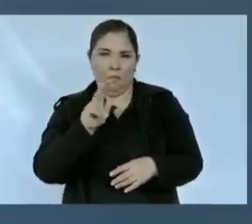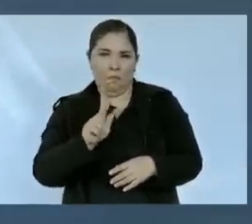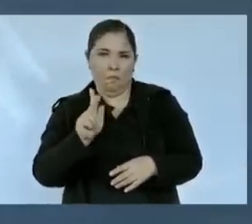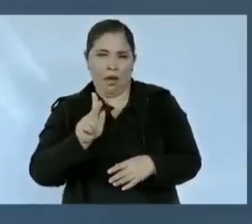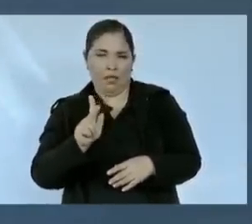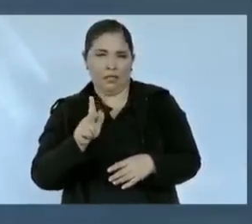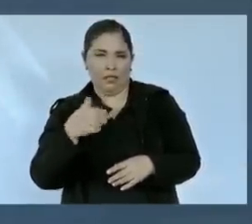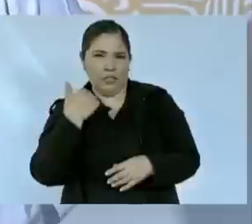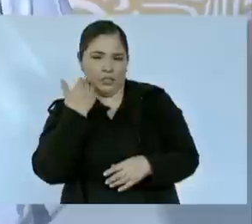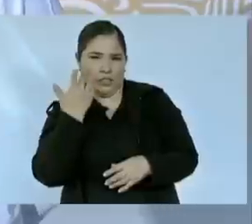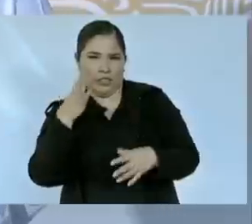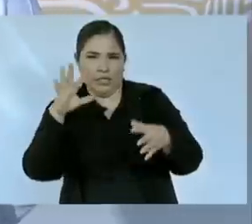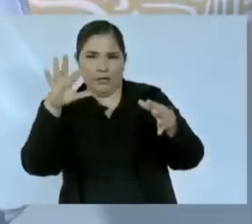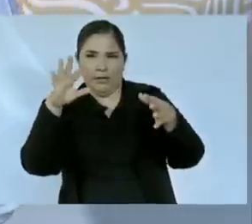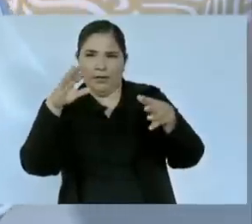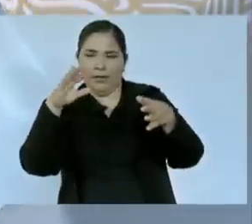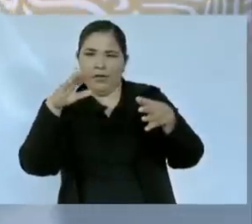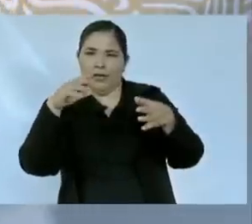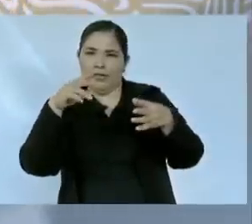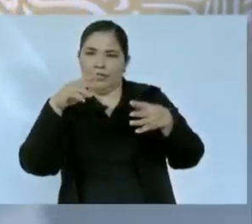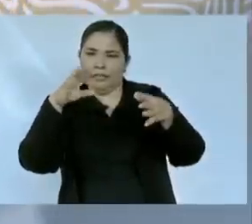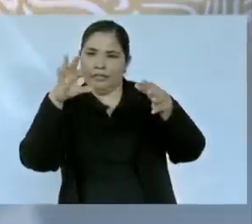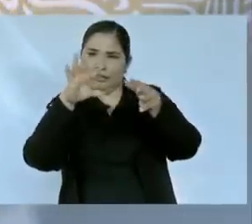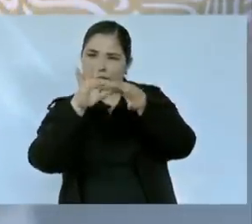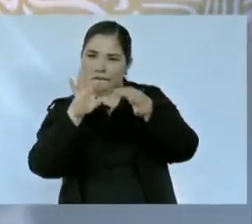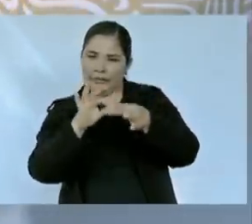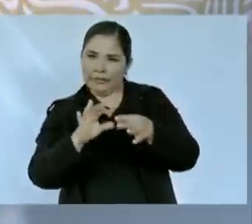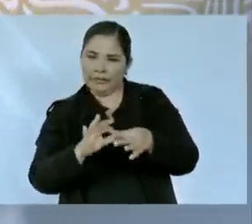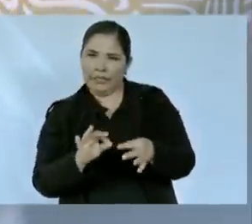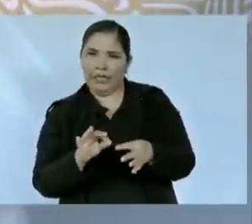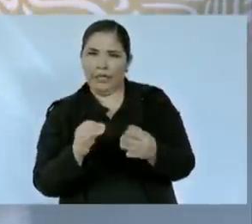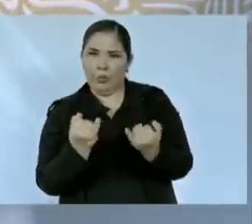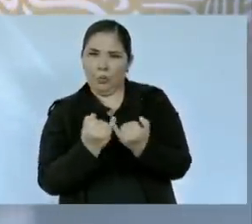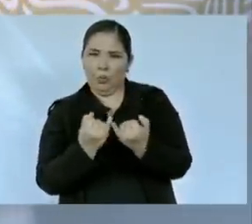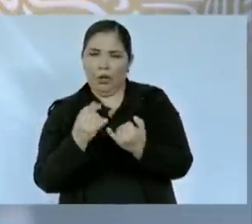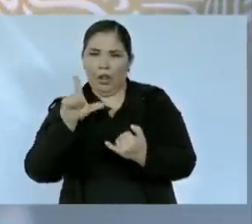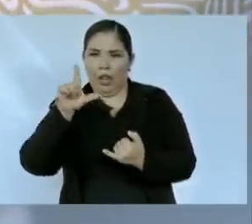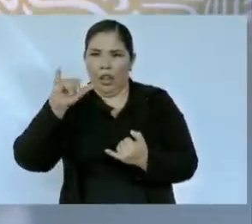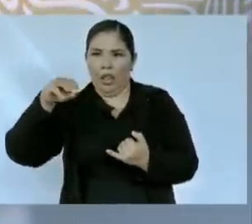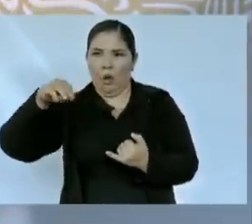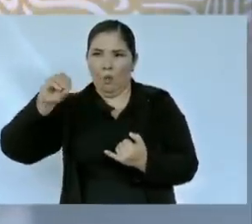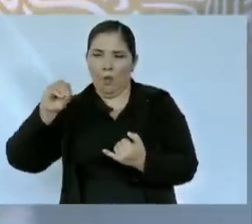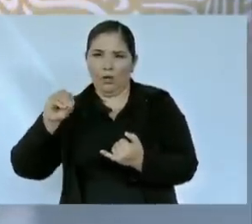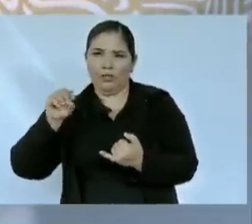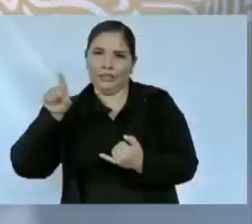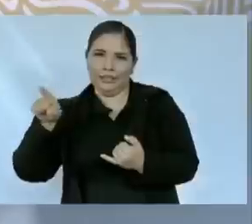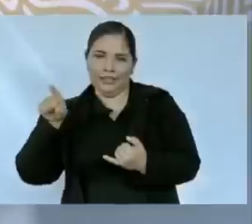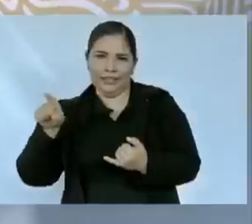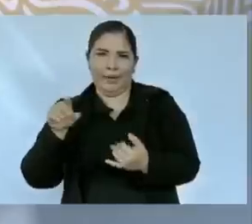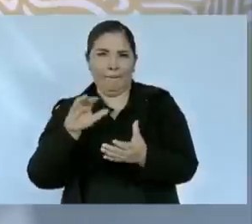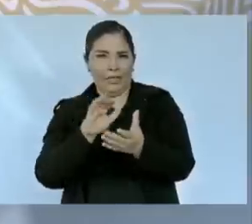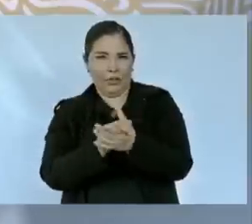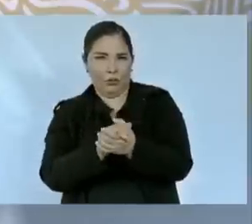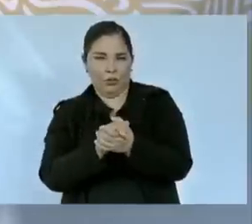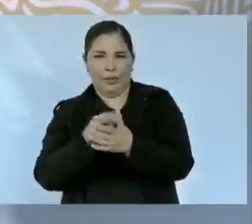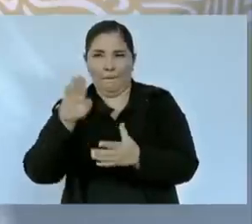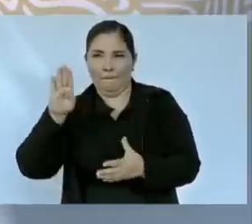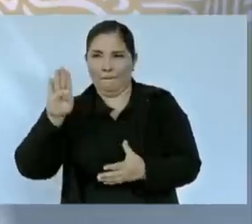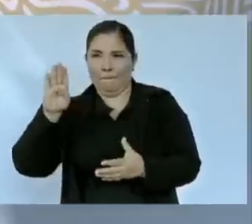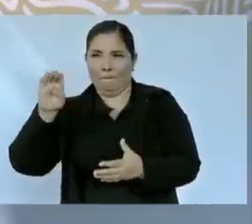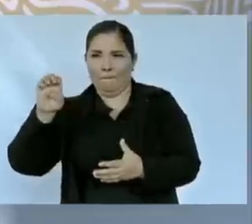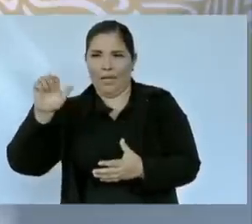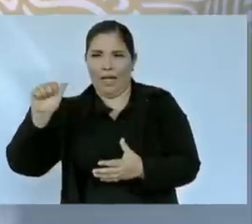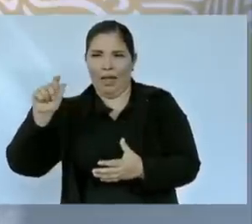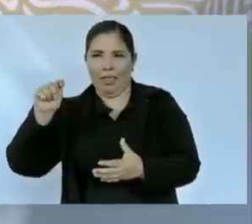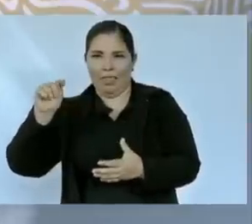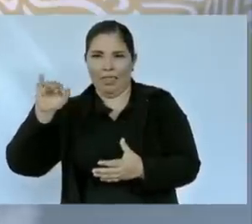explicarlo a la limón que me ayudara a Beatriz que conoce